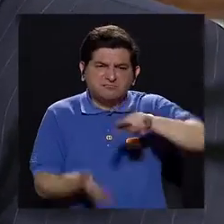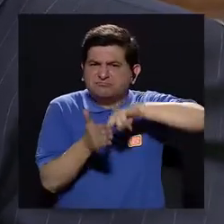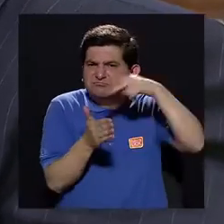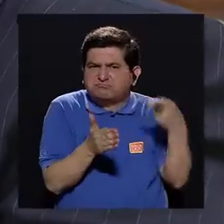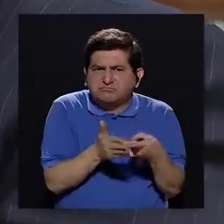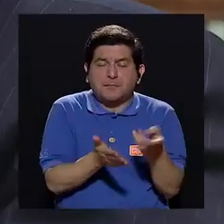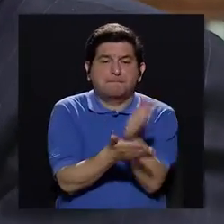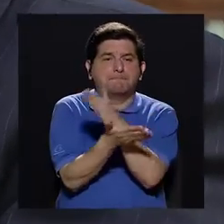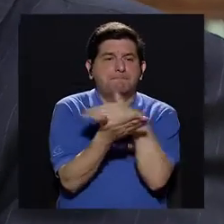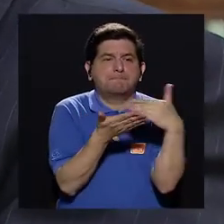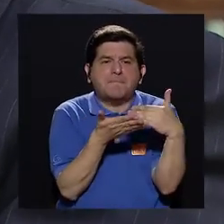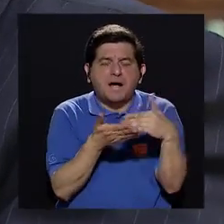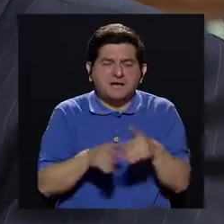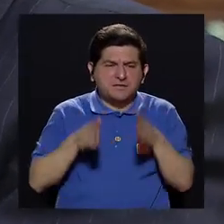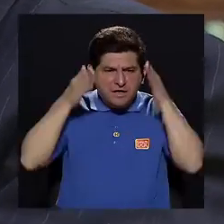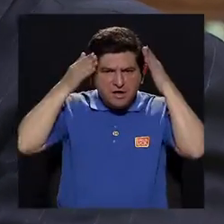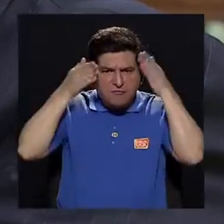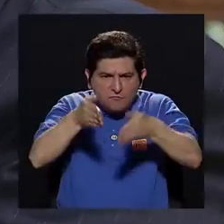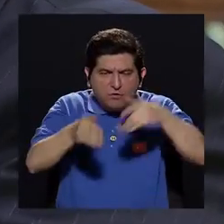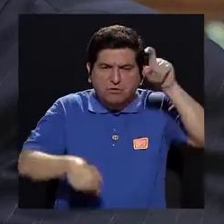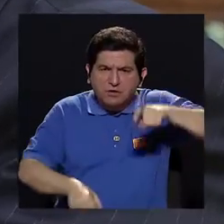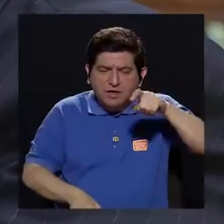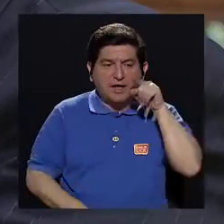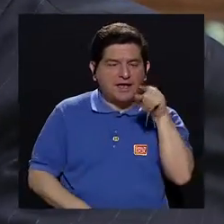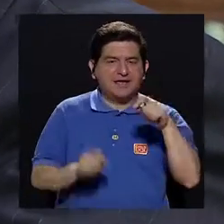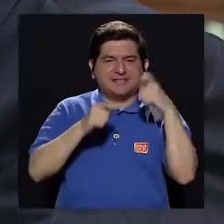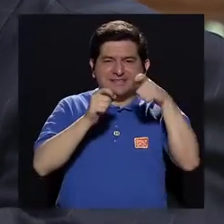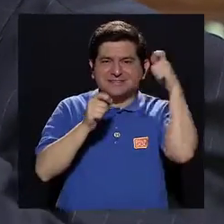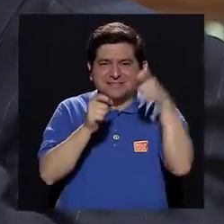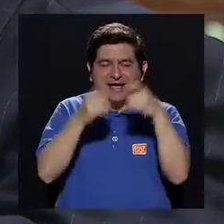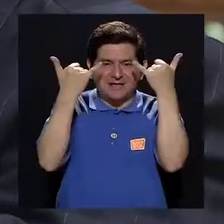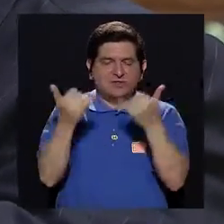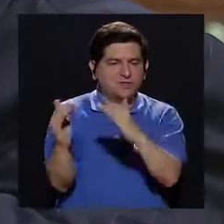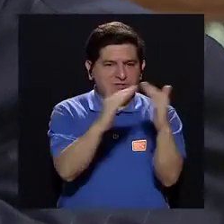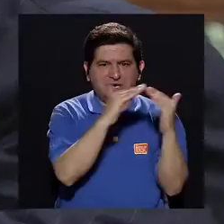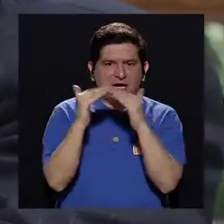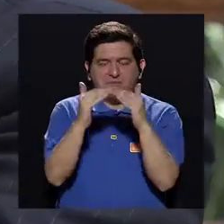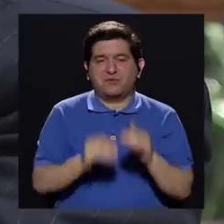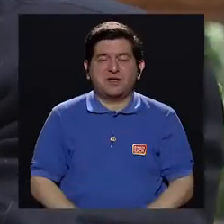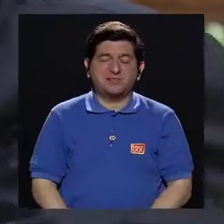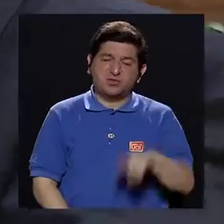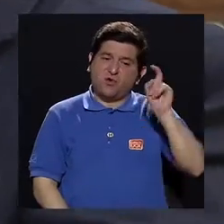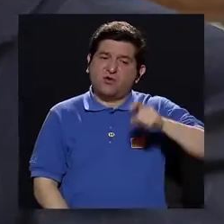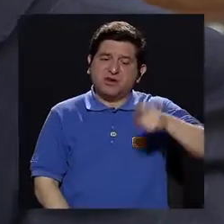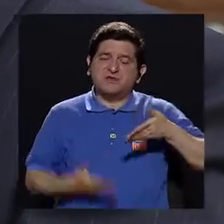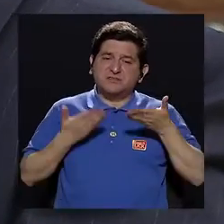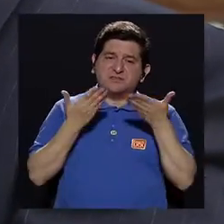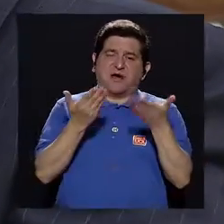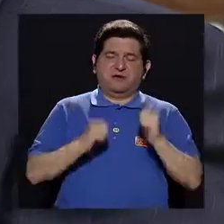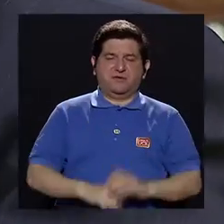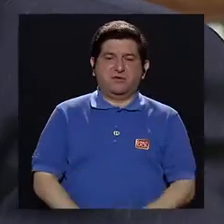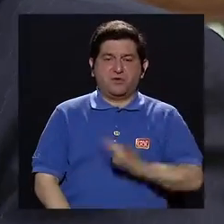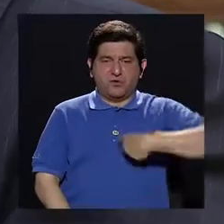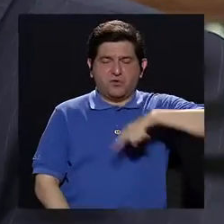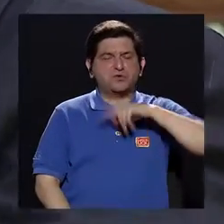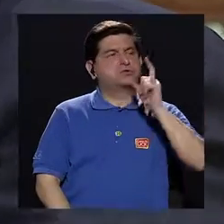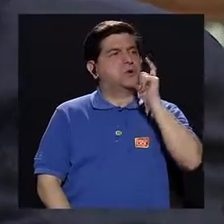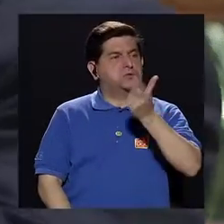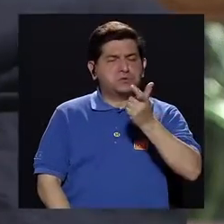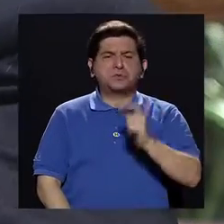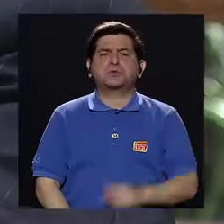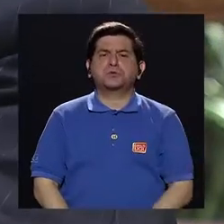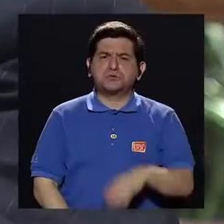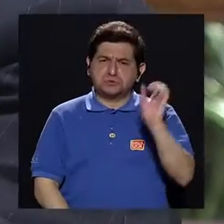sentido, parte del enfoque que se debe tener es ese, ya ir dándole a la población lo que más está ocupando. Nosotros, dichosamente,